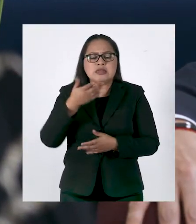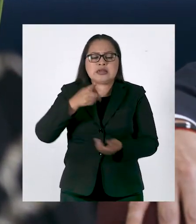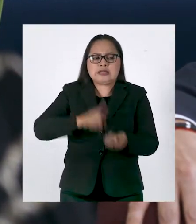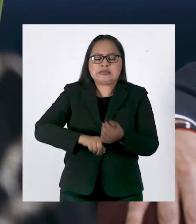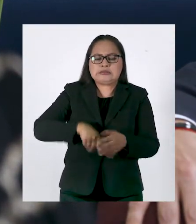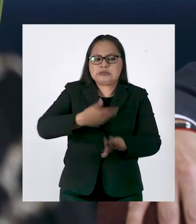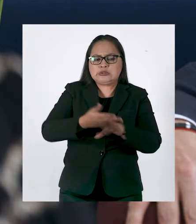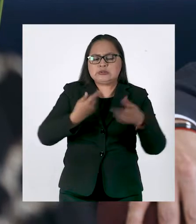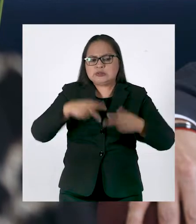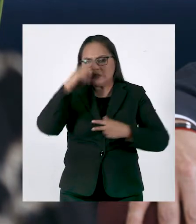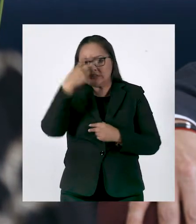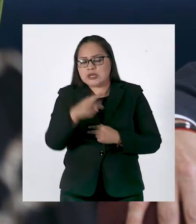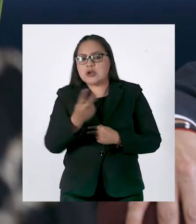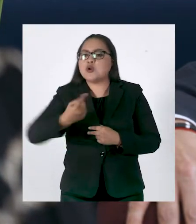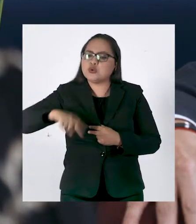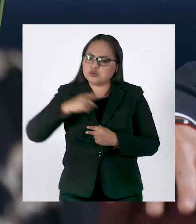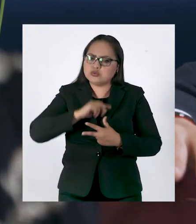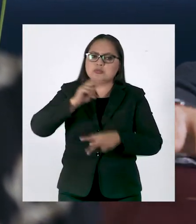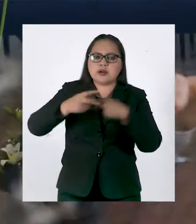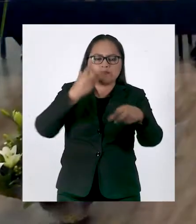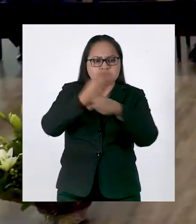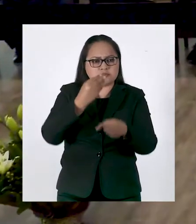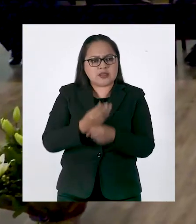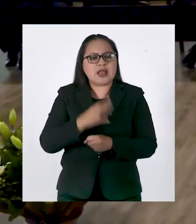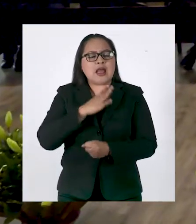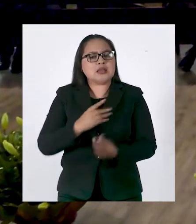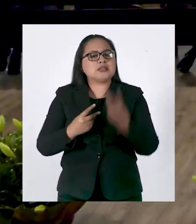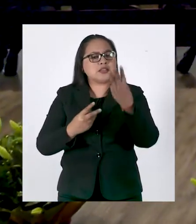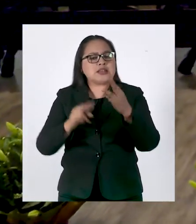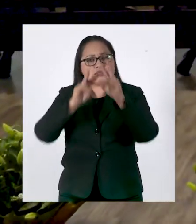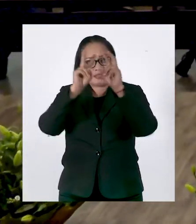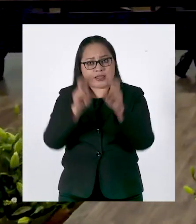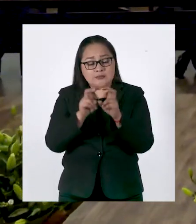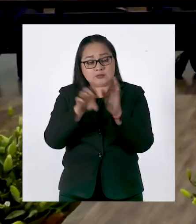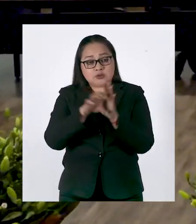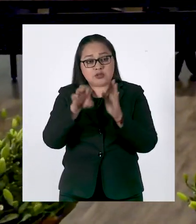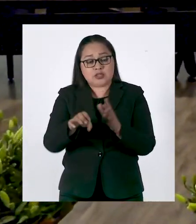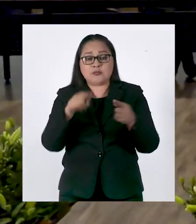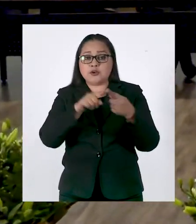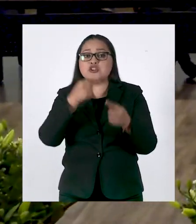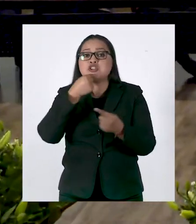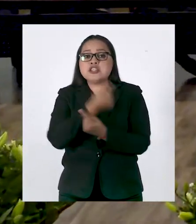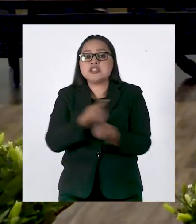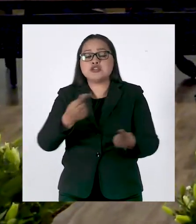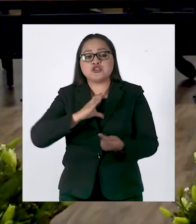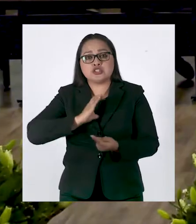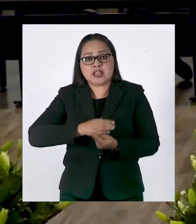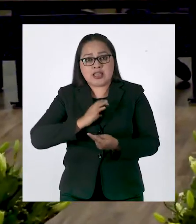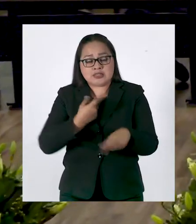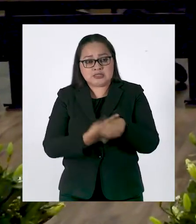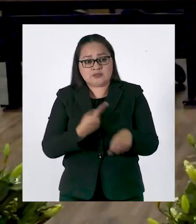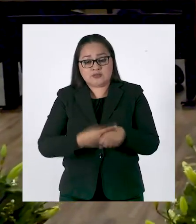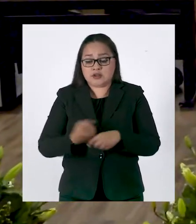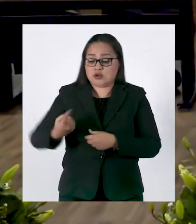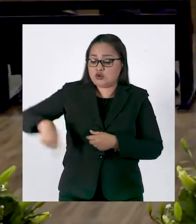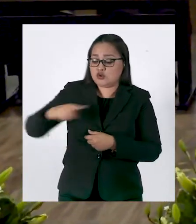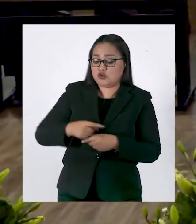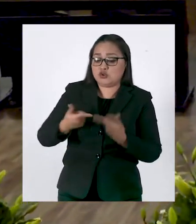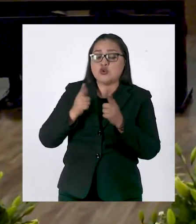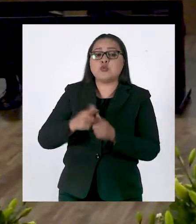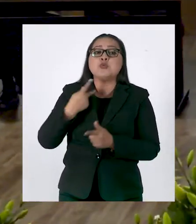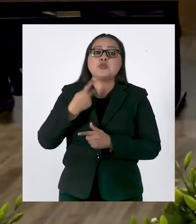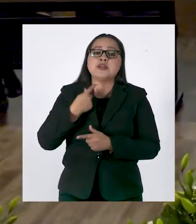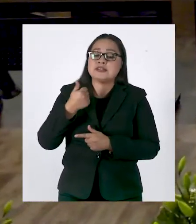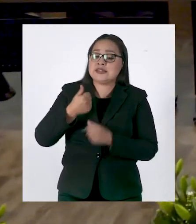agraviando a la sociedad mexicana. La tenemos en tres espacios. Yo te diría principalísimo el tema de niños con cáncer. Ha sido una bandera del